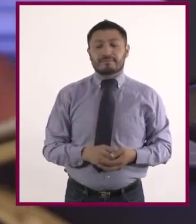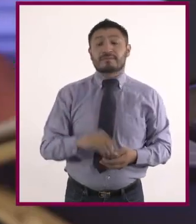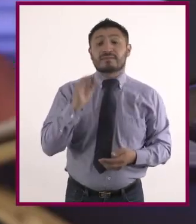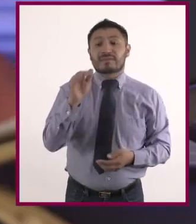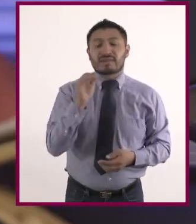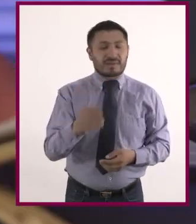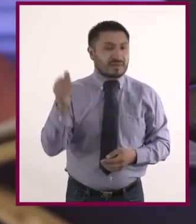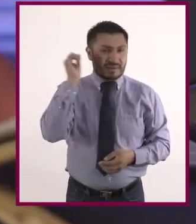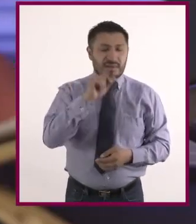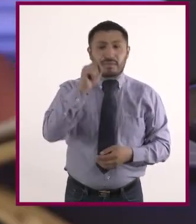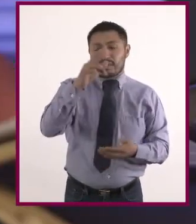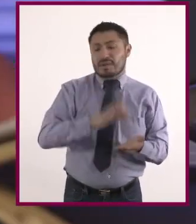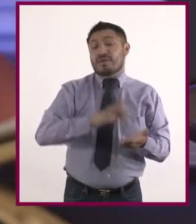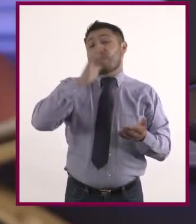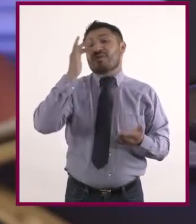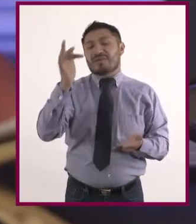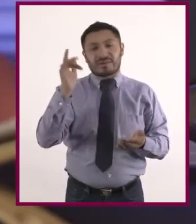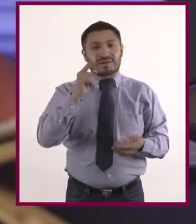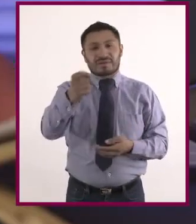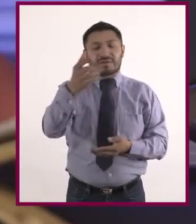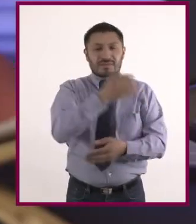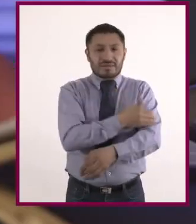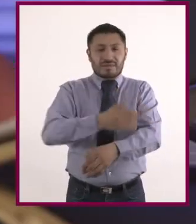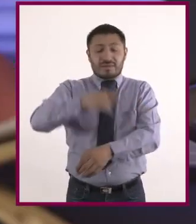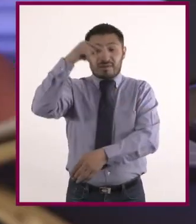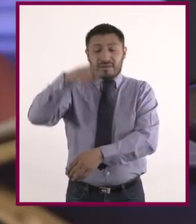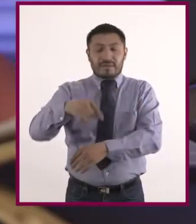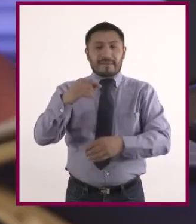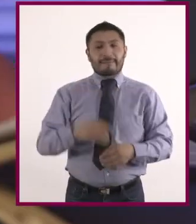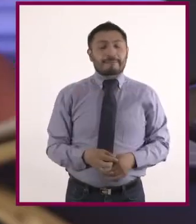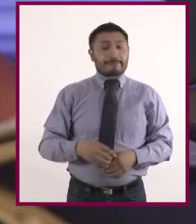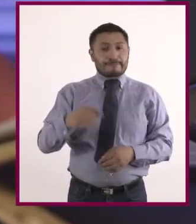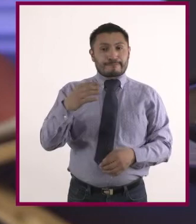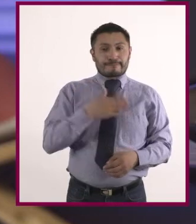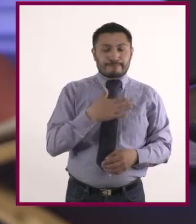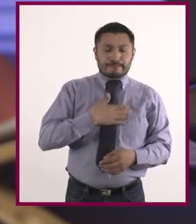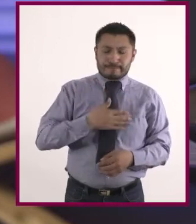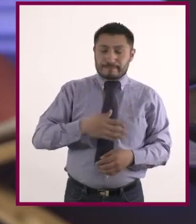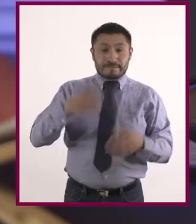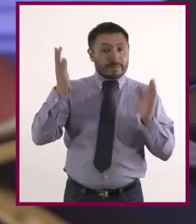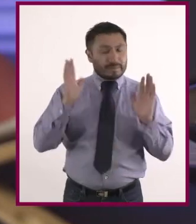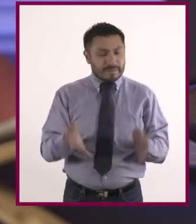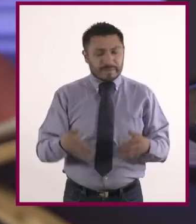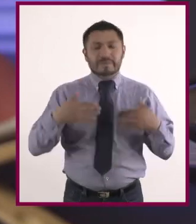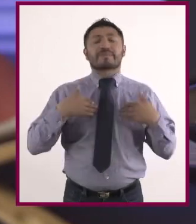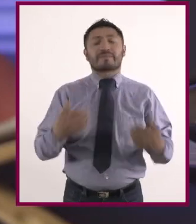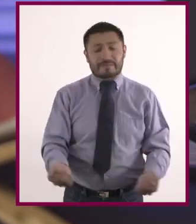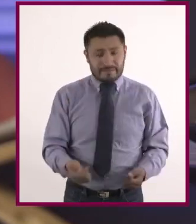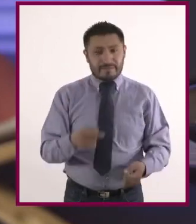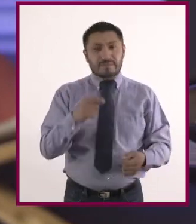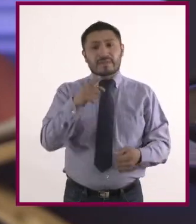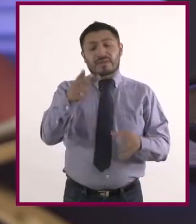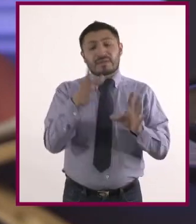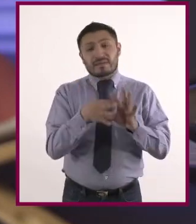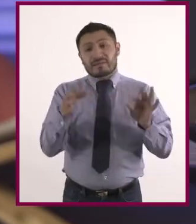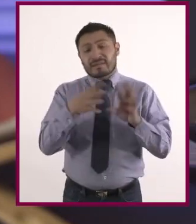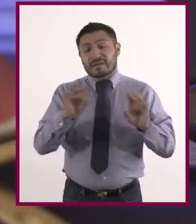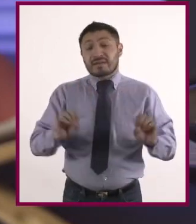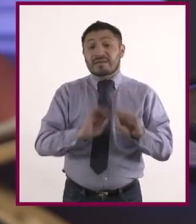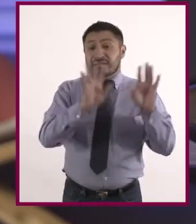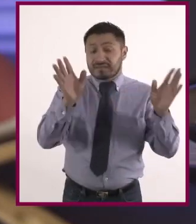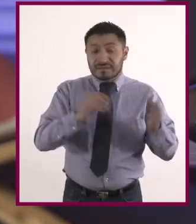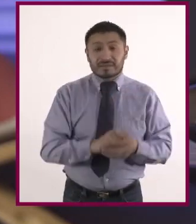Gerardo, como siempre, agradezco mucho habernos acompañado hoy. Ha sido muy productivo conocer y entender qué es todo esto de lo que nos